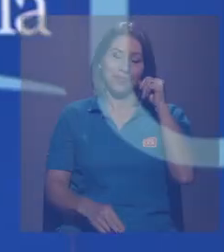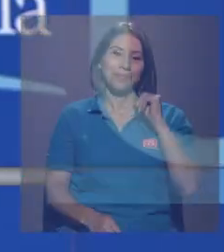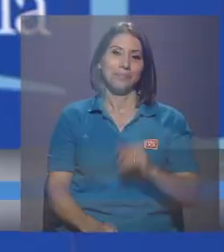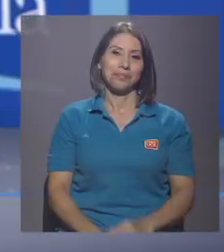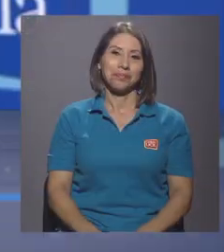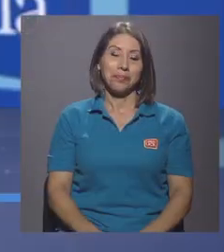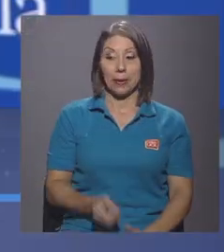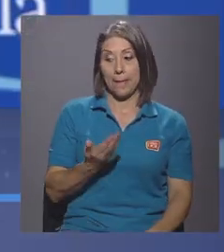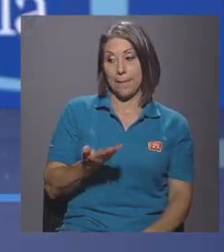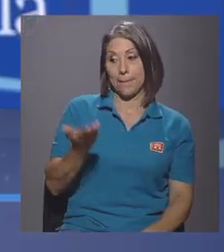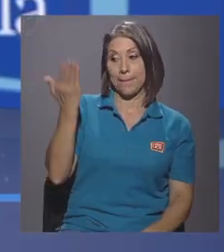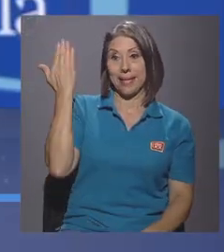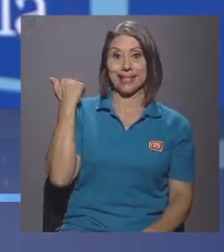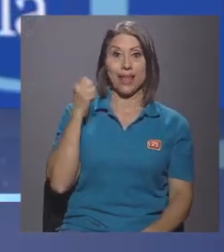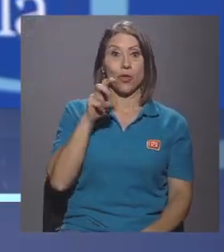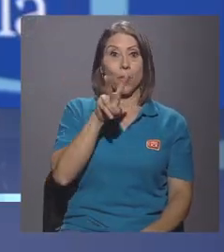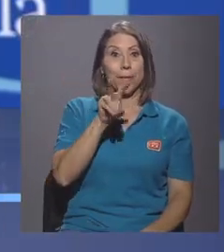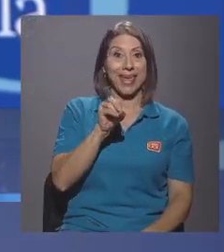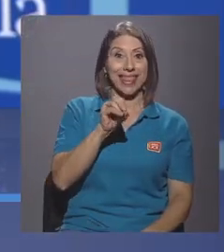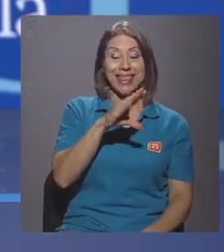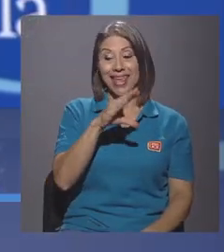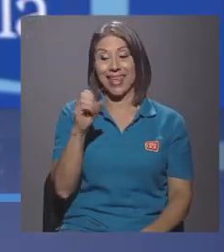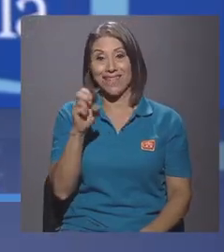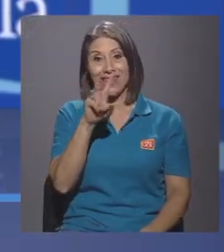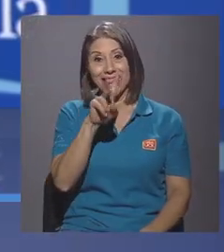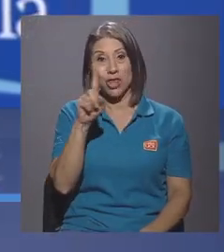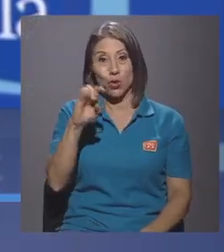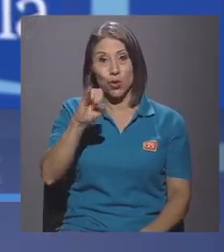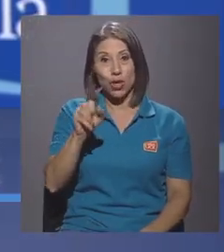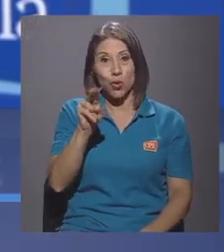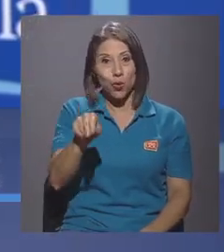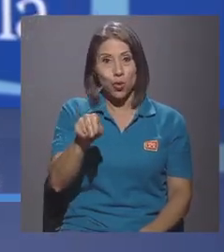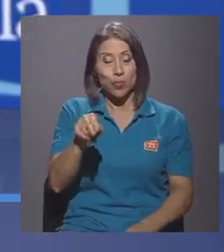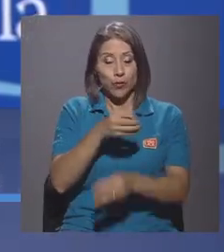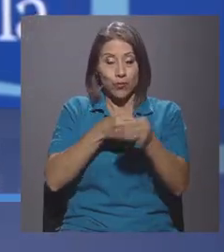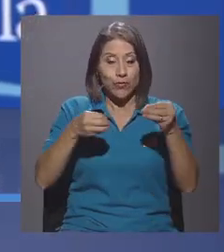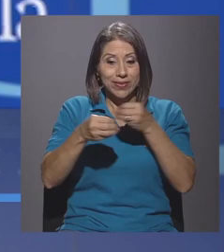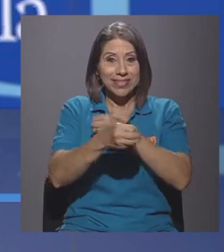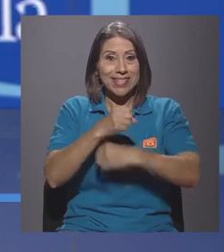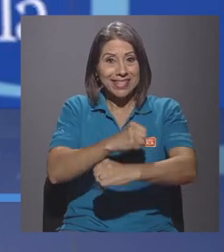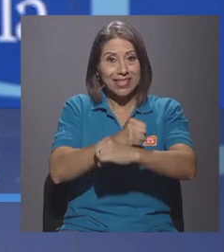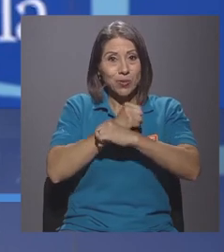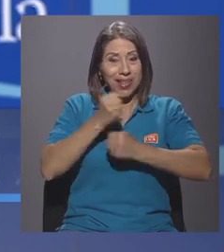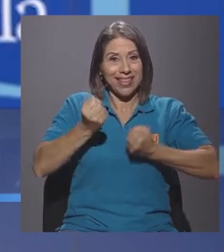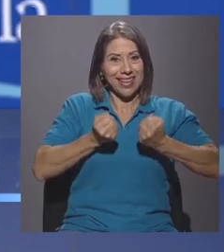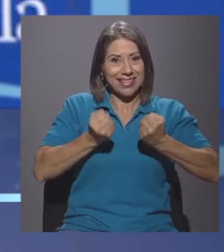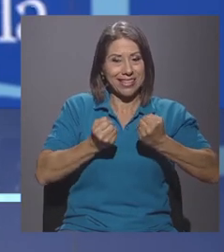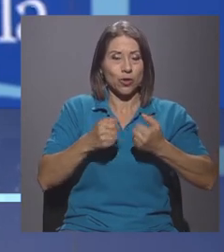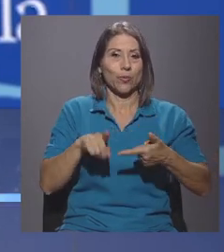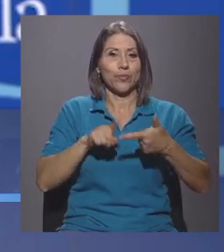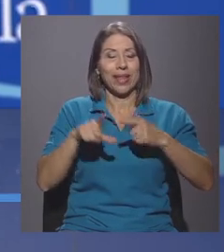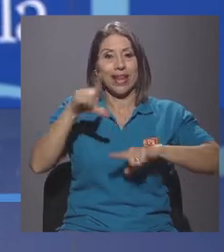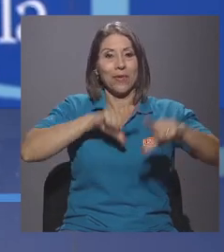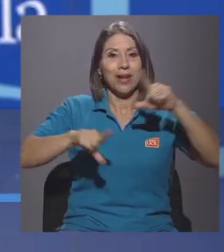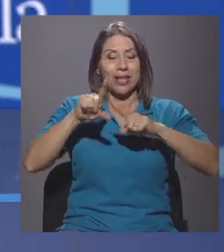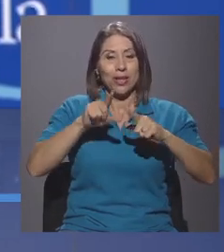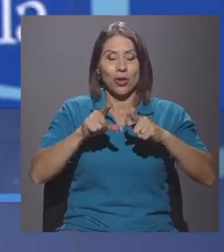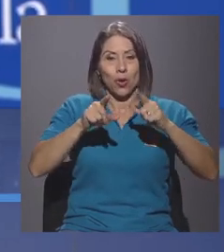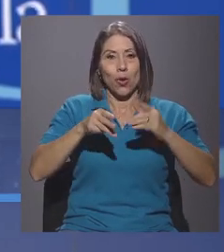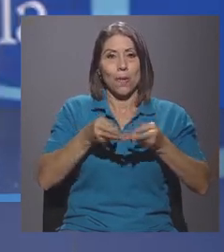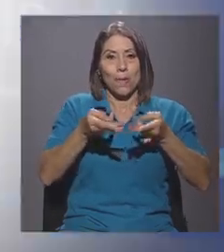El pasado 20 y 21 de junio, la sección de Seguridad y Tránsito, el Laboratorio Nacional de Materiales y Modelos